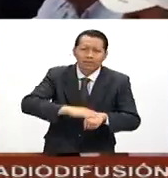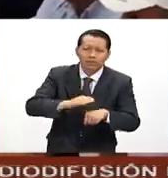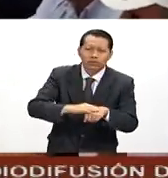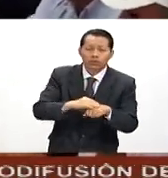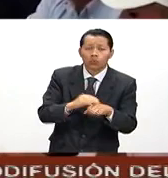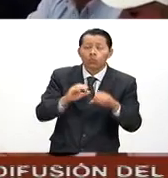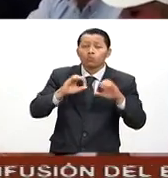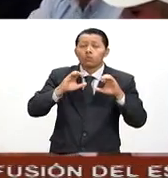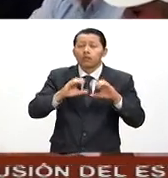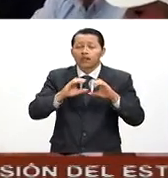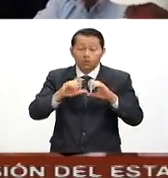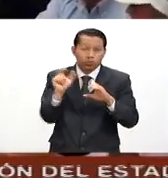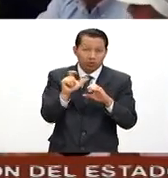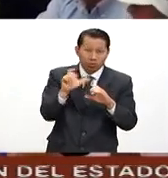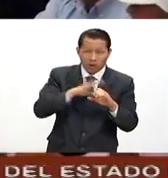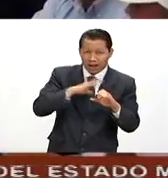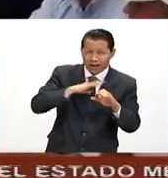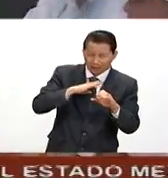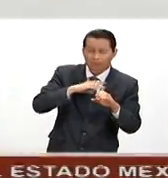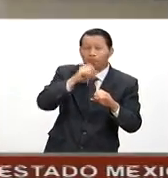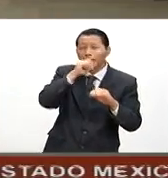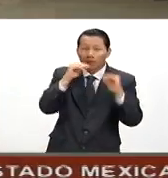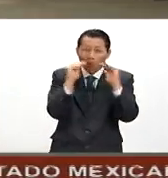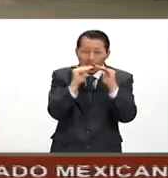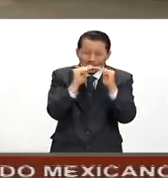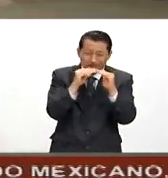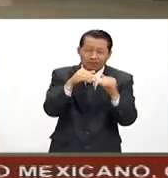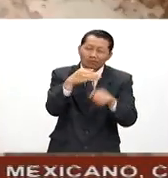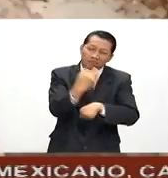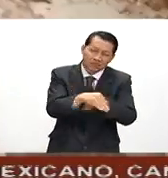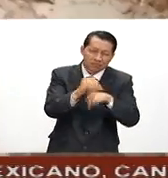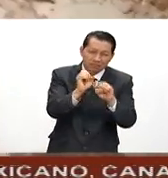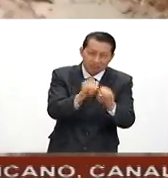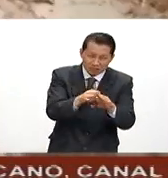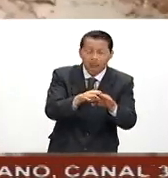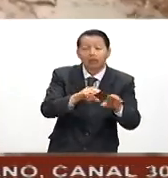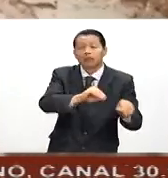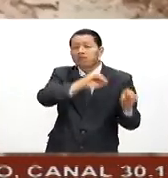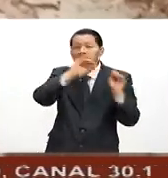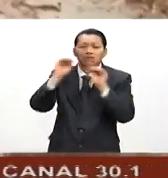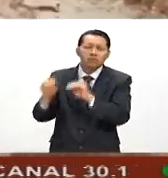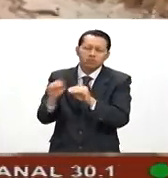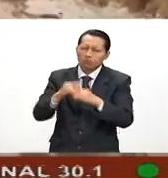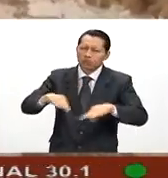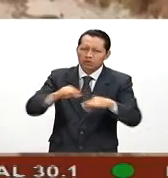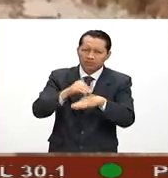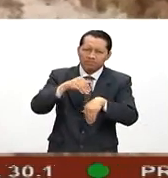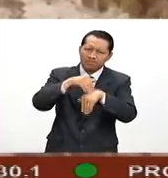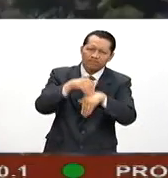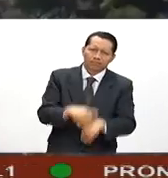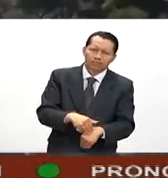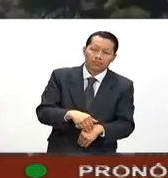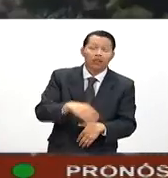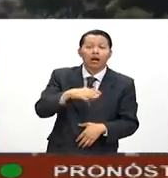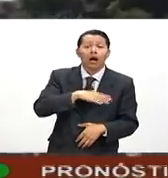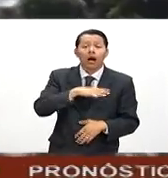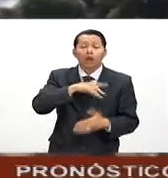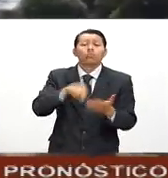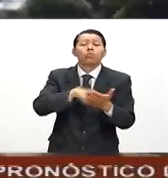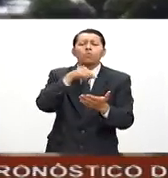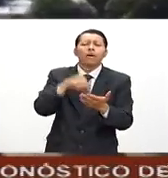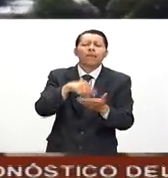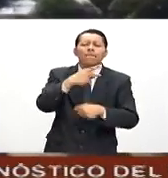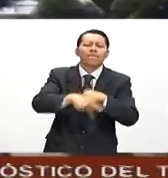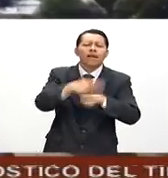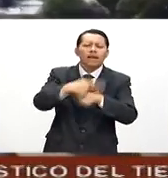evacuación. Estamos en alerta roja. La Comisión Nacional del Agua, meses atrás, realizó un censo de ubicación en zonas de alto riesgo,